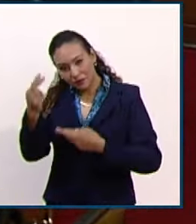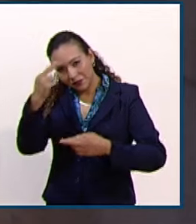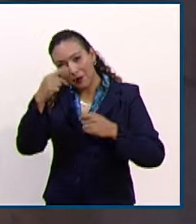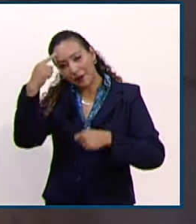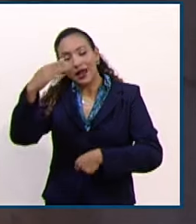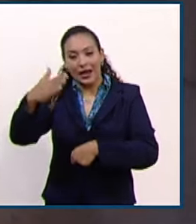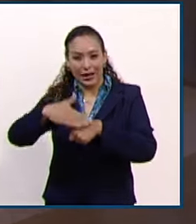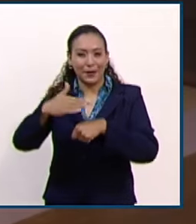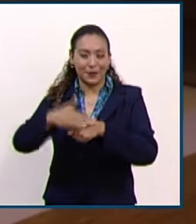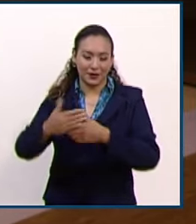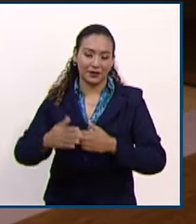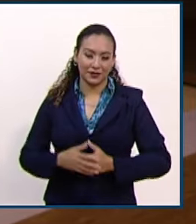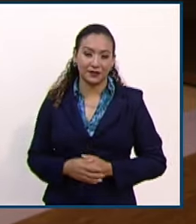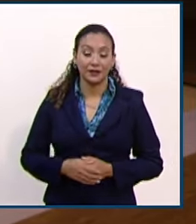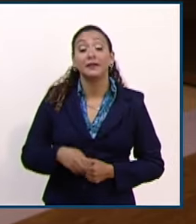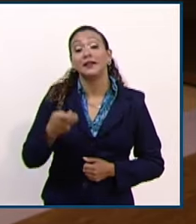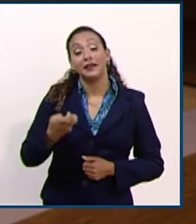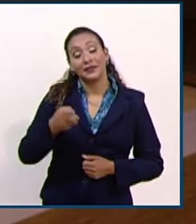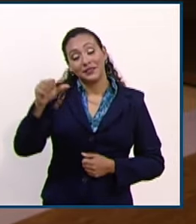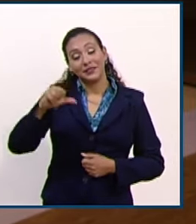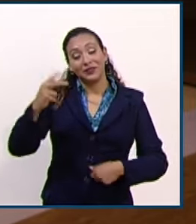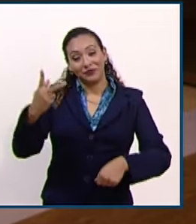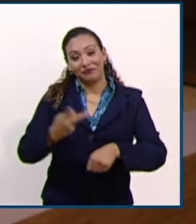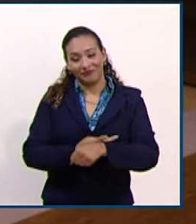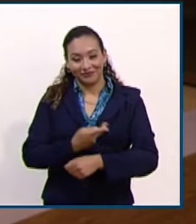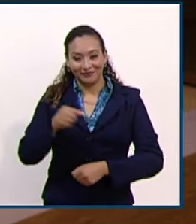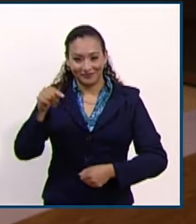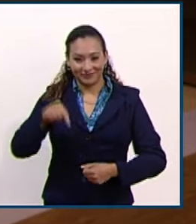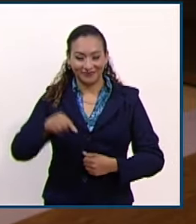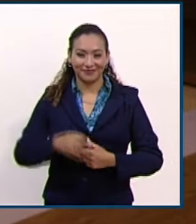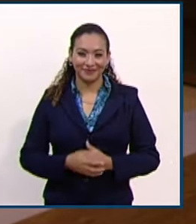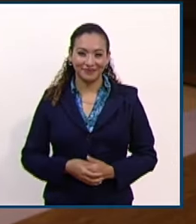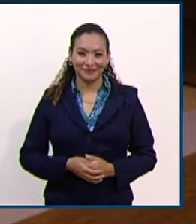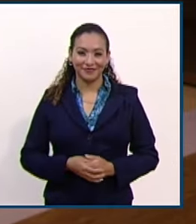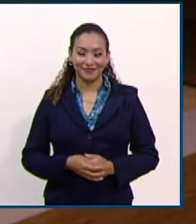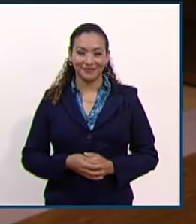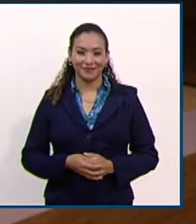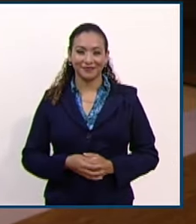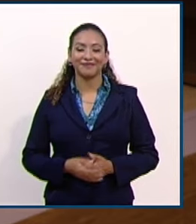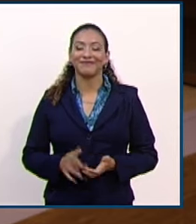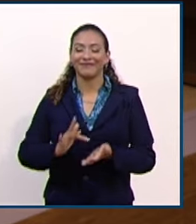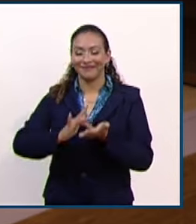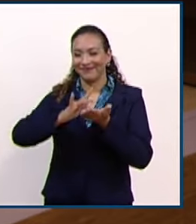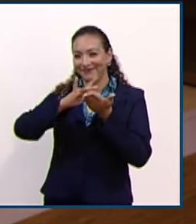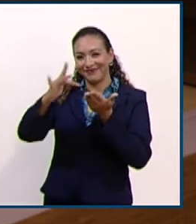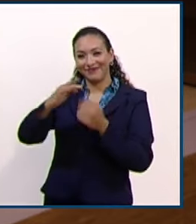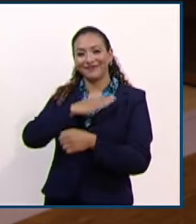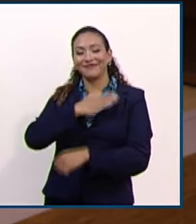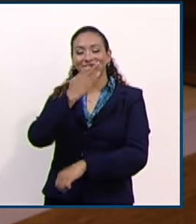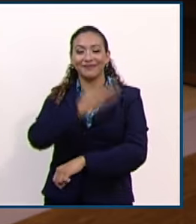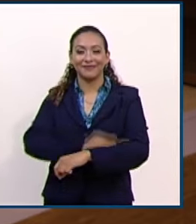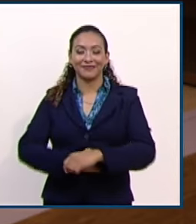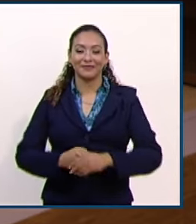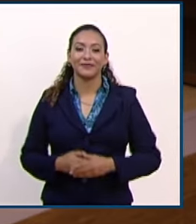sesiones. Es lo que sucedió en esta sesión pública en la Suprema Corte. Muchas gracias, Mario. Buenas tardes.